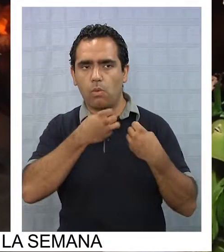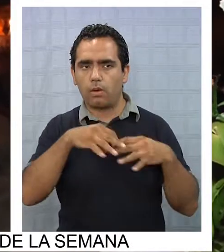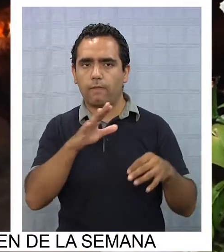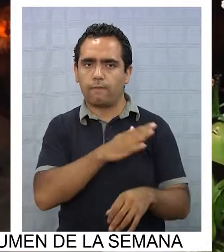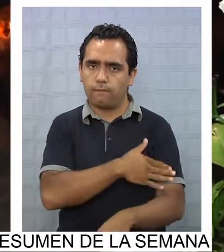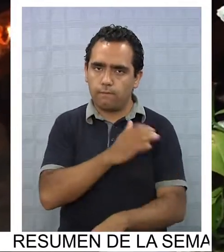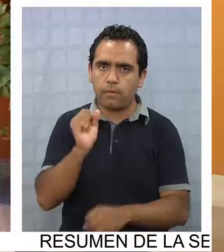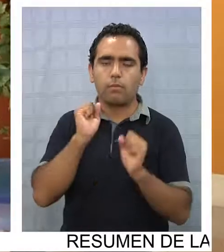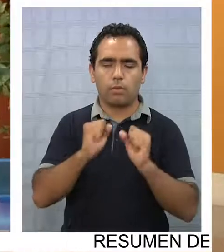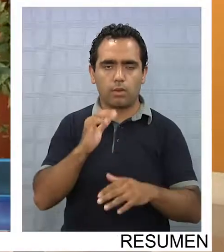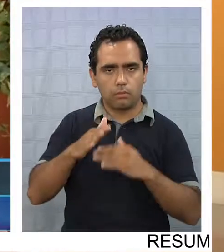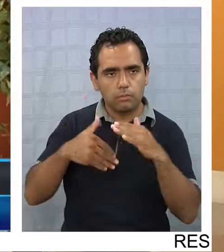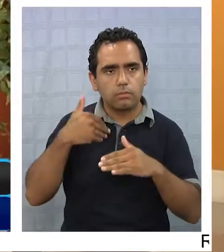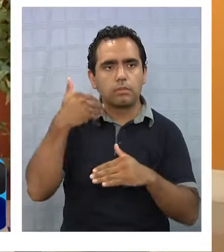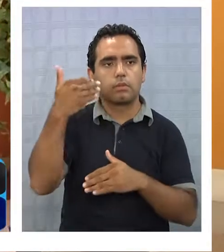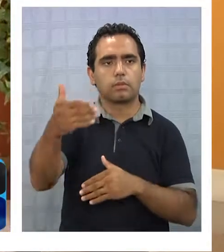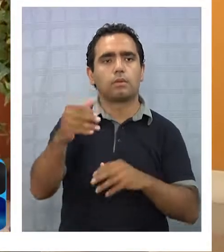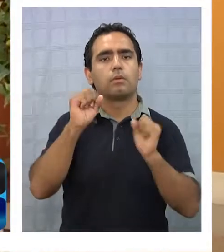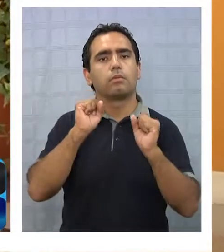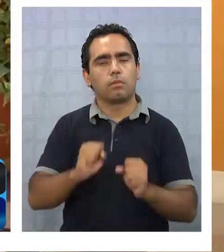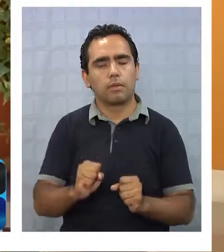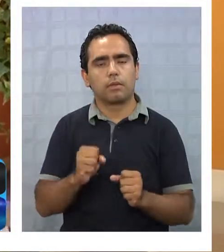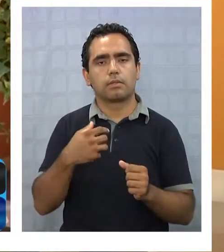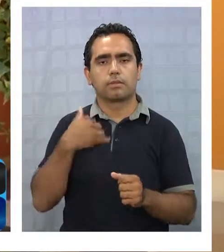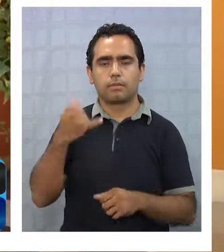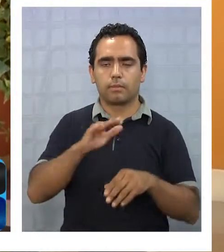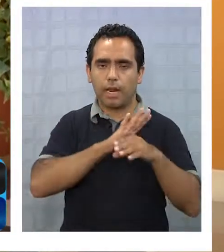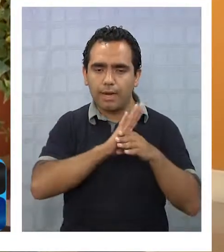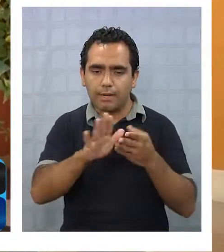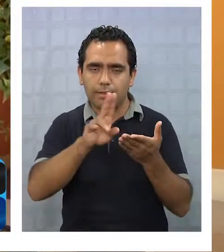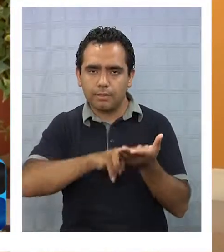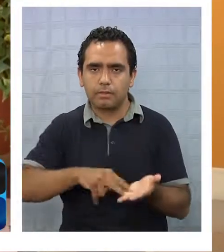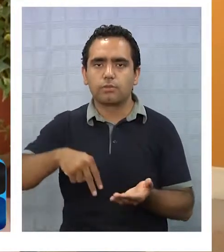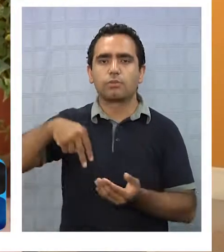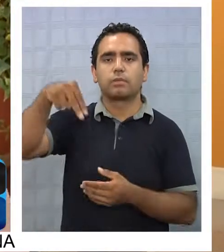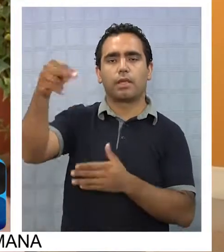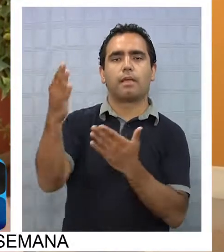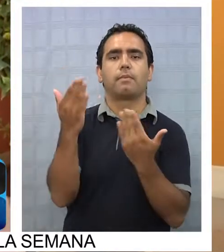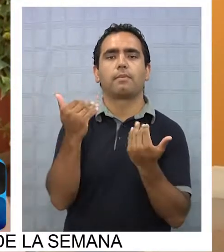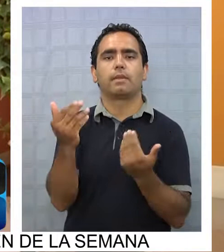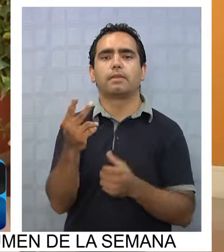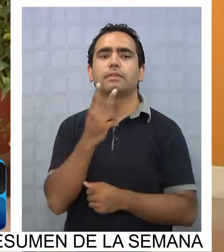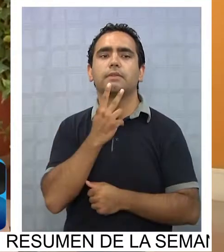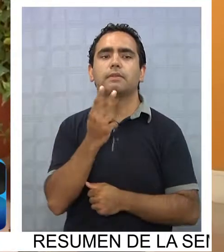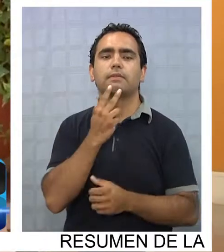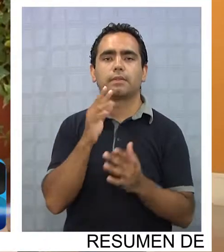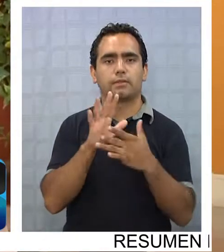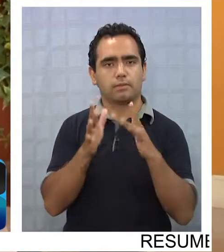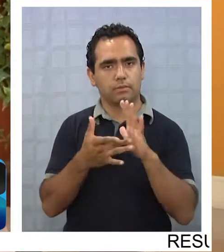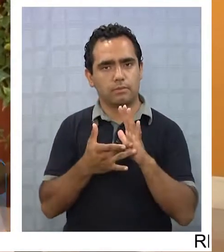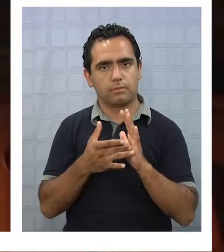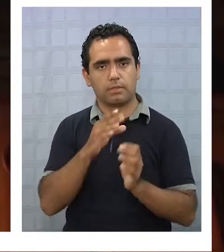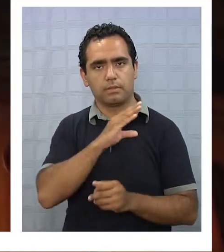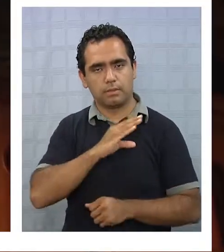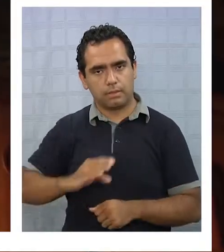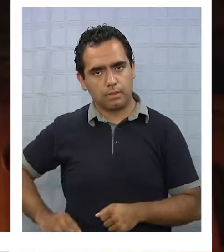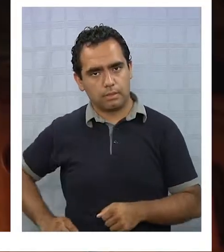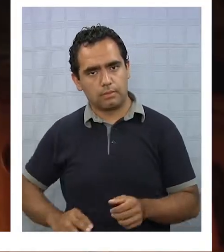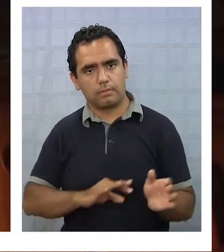conflicto, siempre con fe podremos superarlo, y la idea es que podamos resucitar, o sea, vivir en la esperanza, en la alegría cristiana.